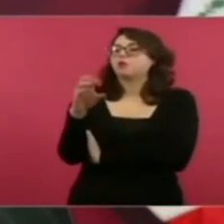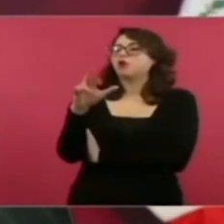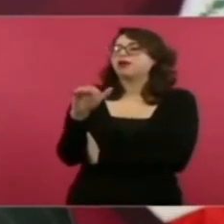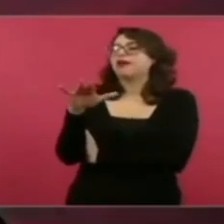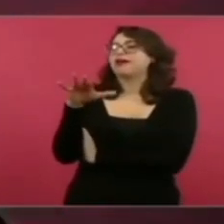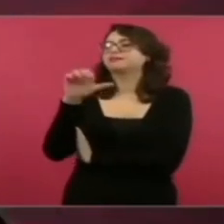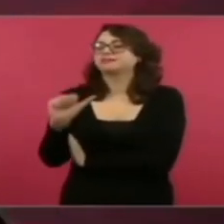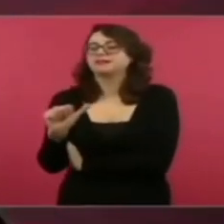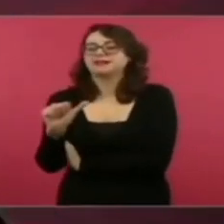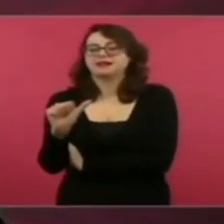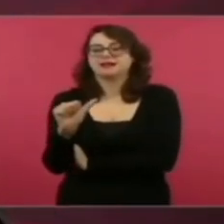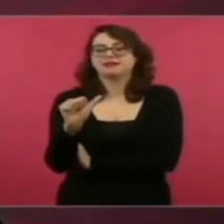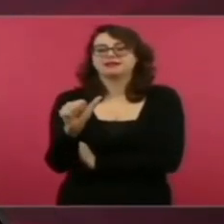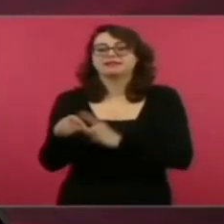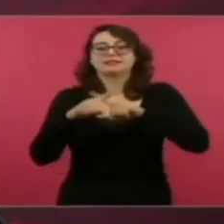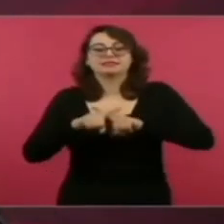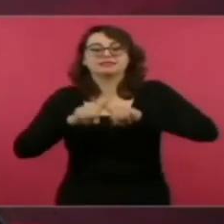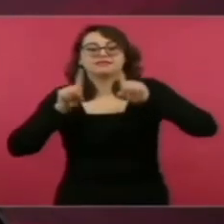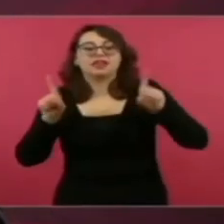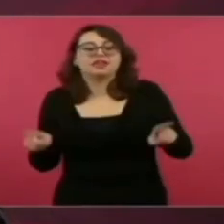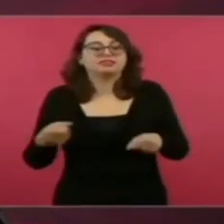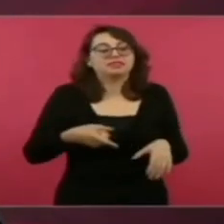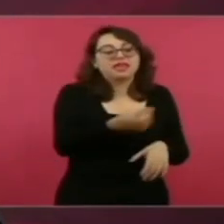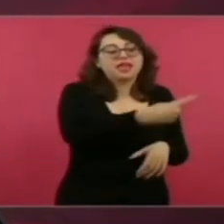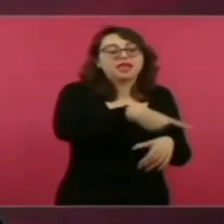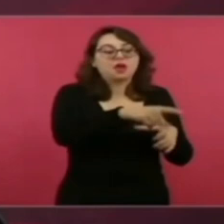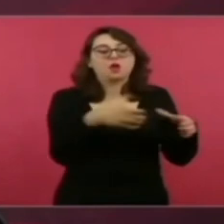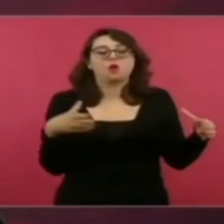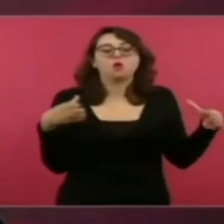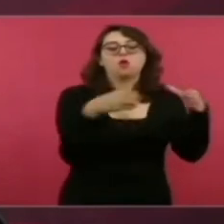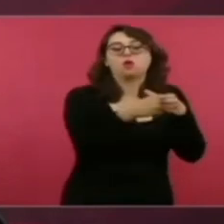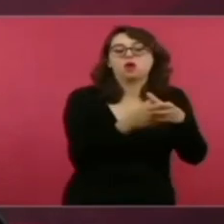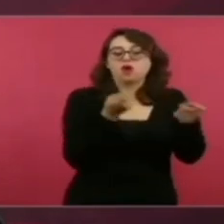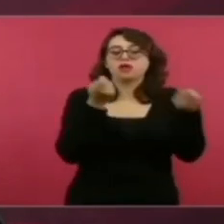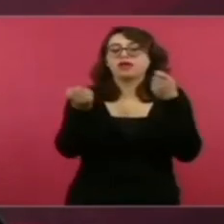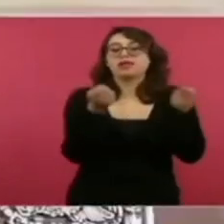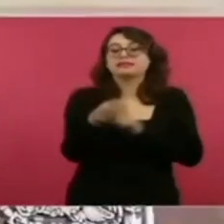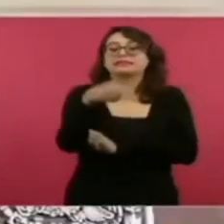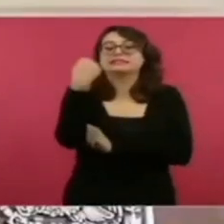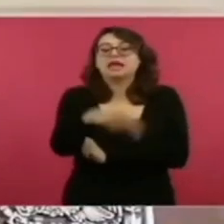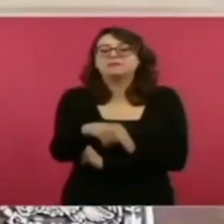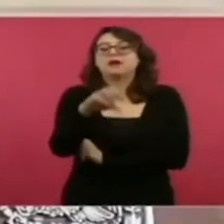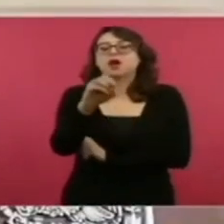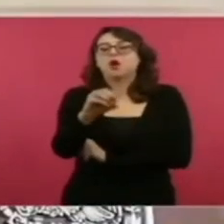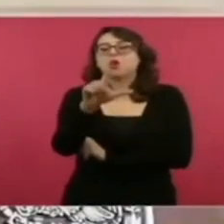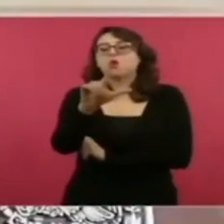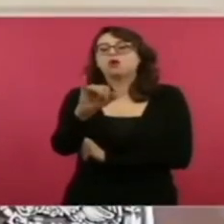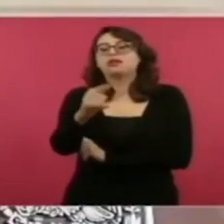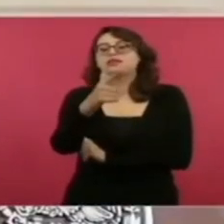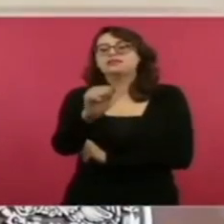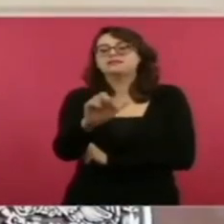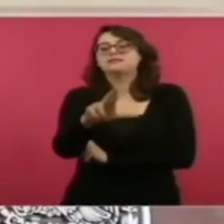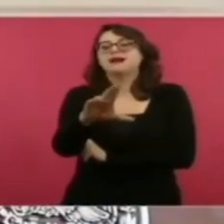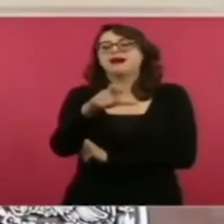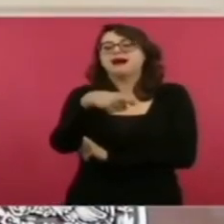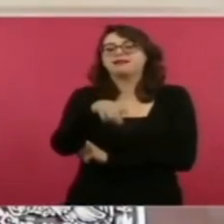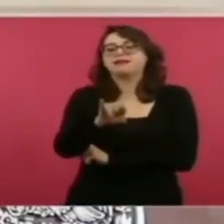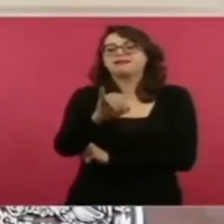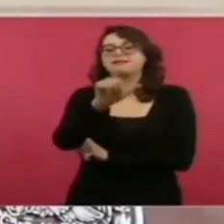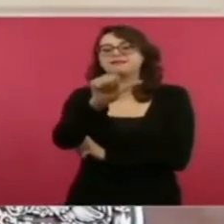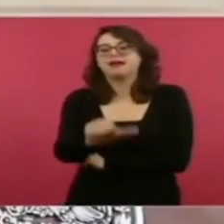democrática simulando de que había una